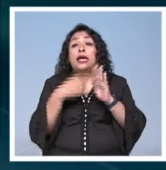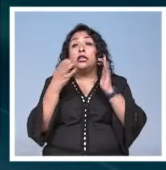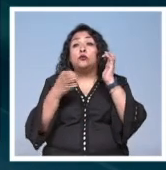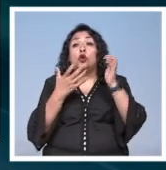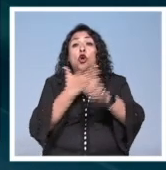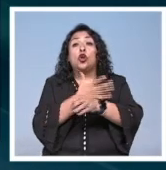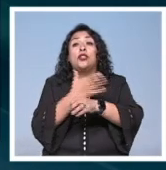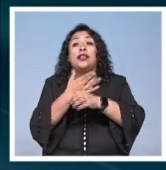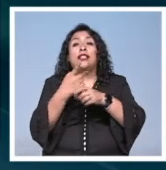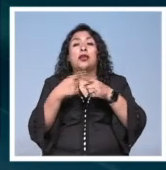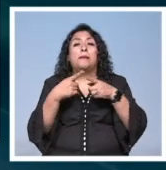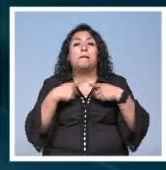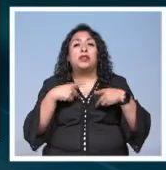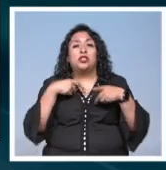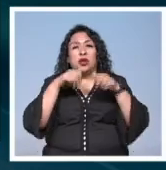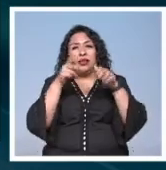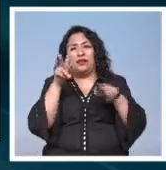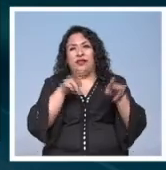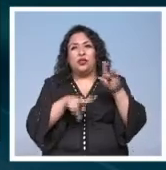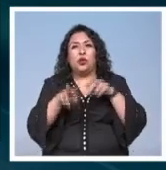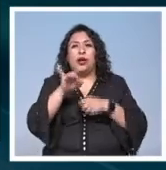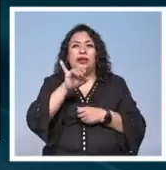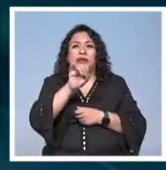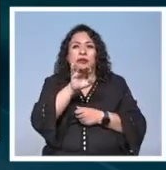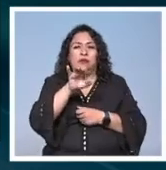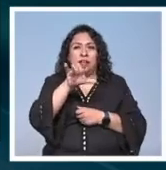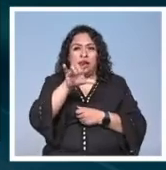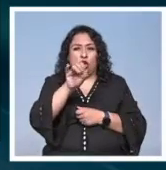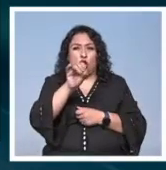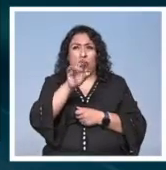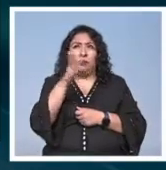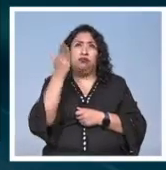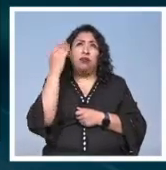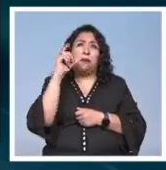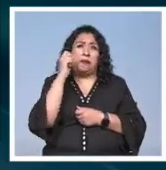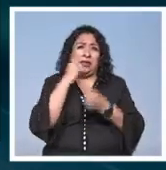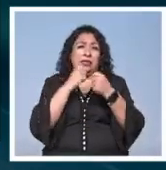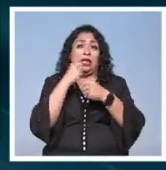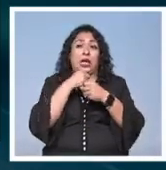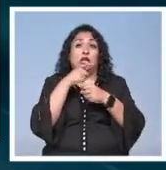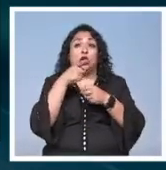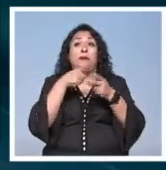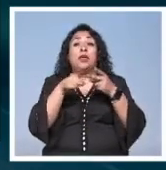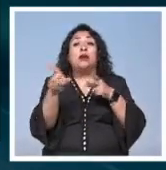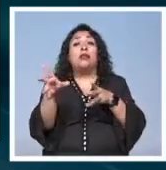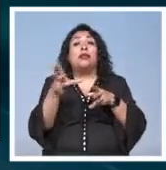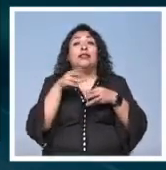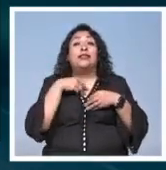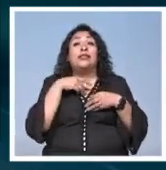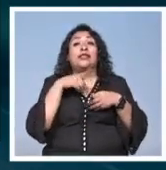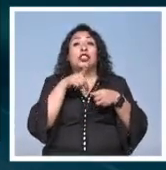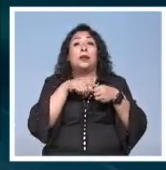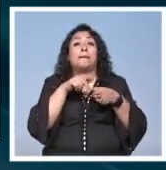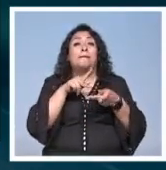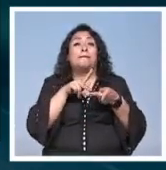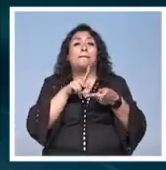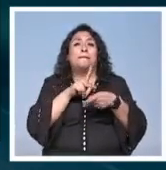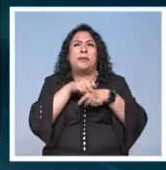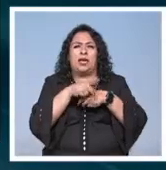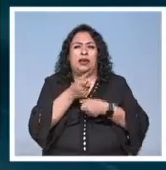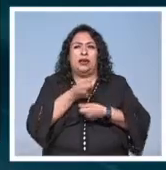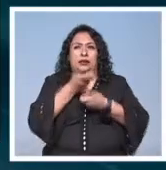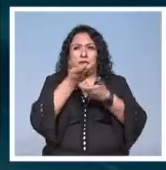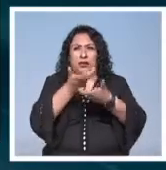fue coordinada por el artista visual Ismael Olivares quien desde hace 20 años adoptó la tinta y la piel como medio